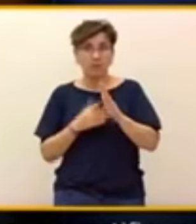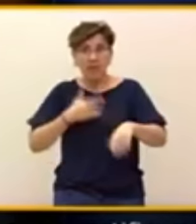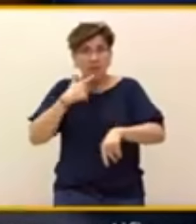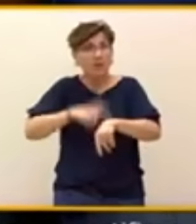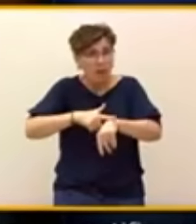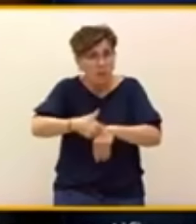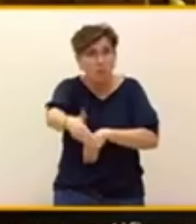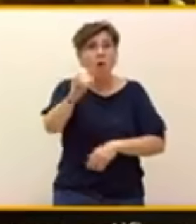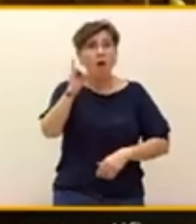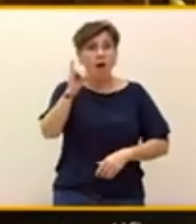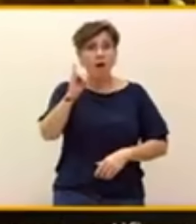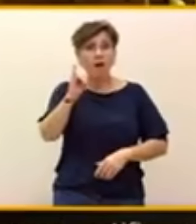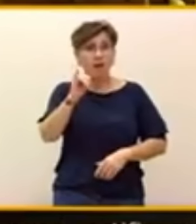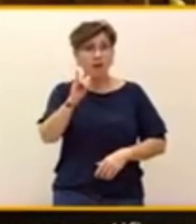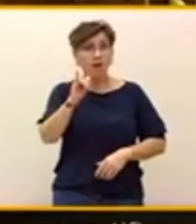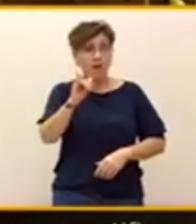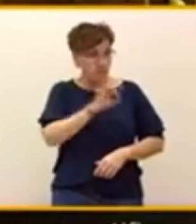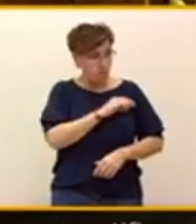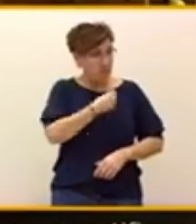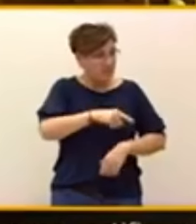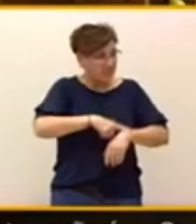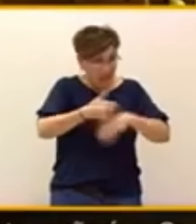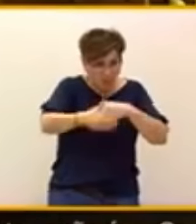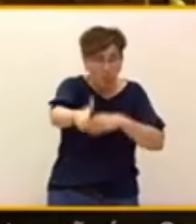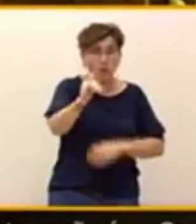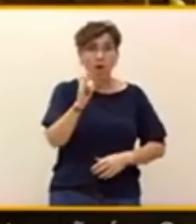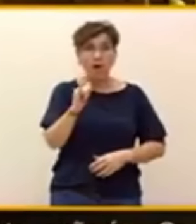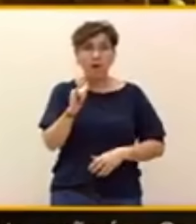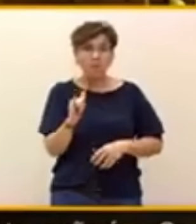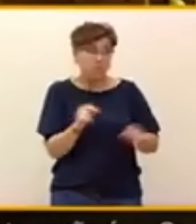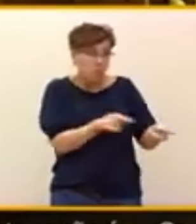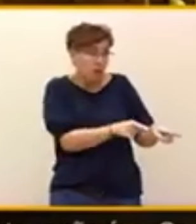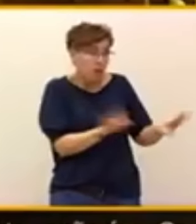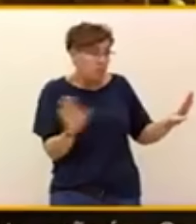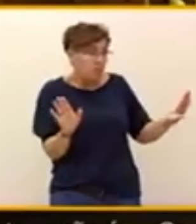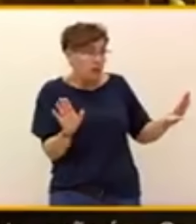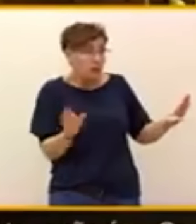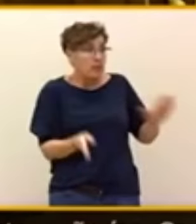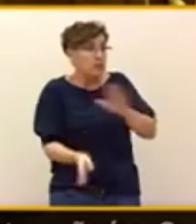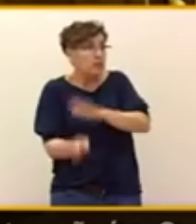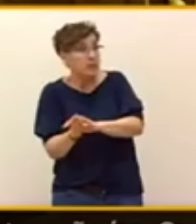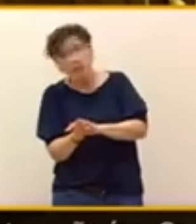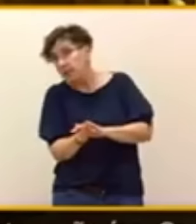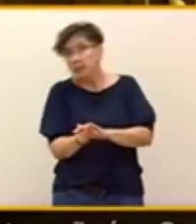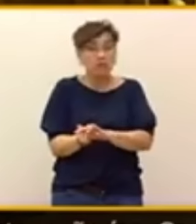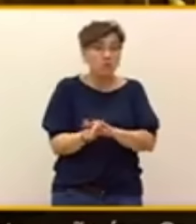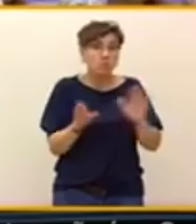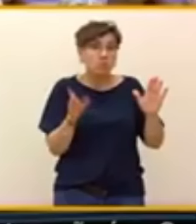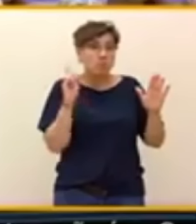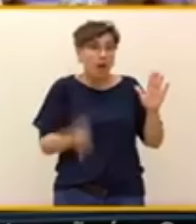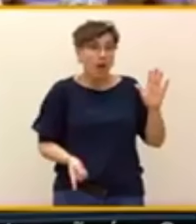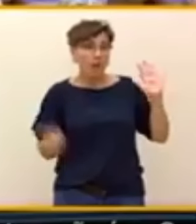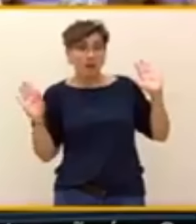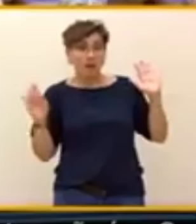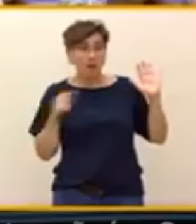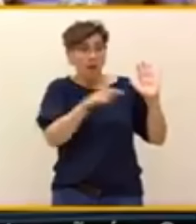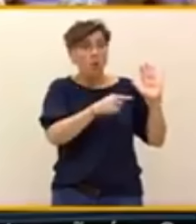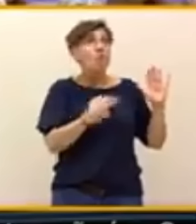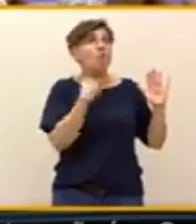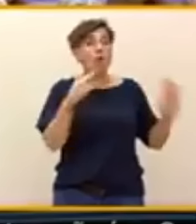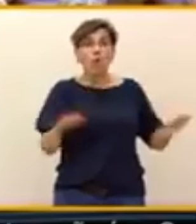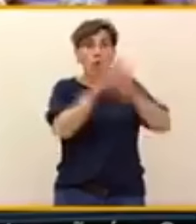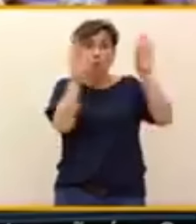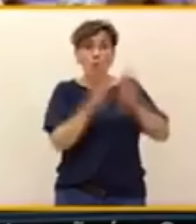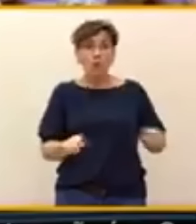usted depende que no siga adelante esta ignominia. Usted tiene la última palabra. De no hacerlo, usted será el último